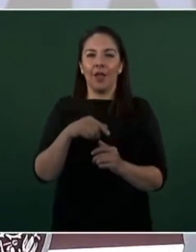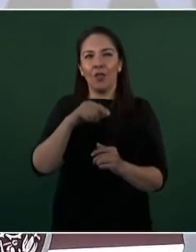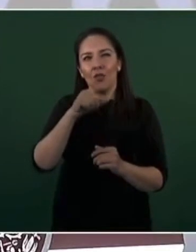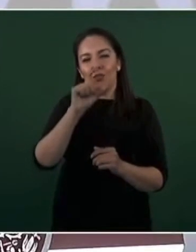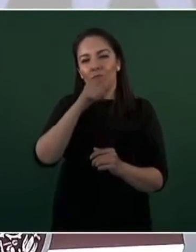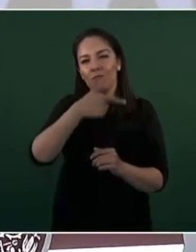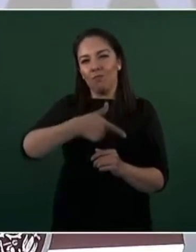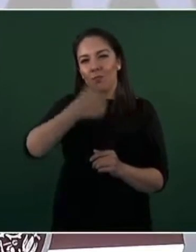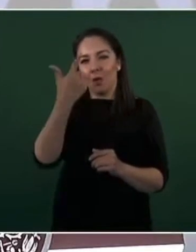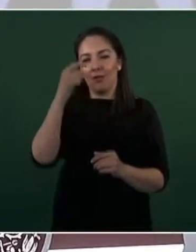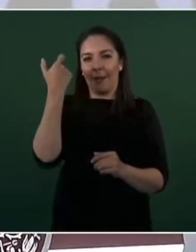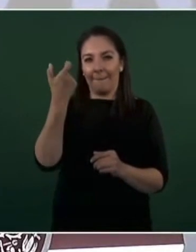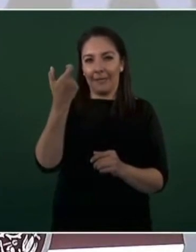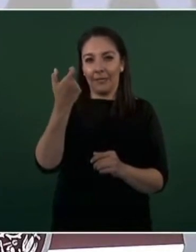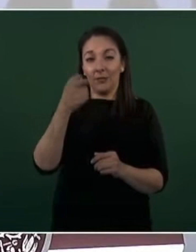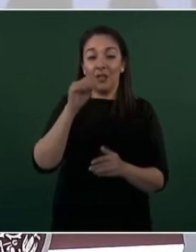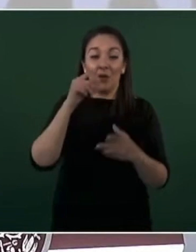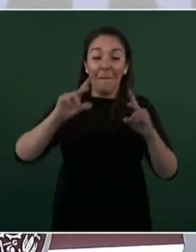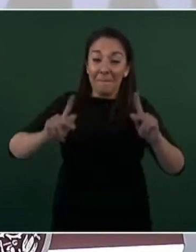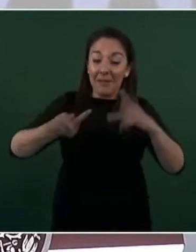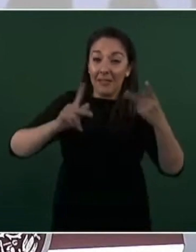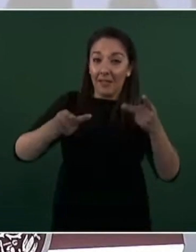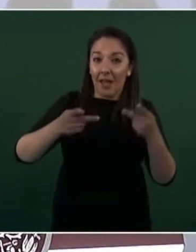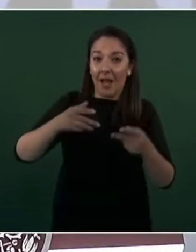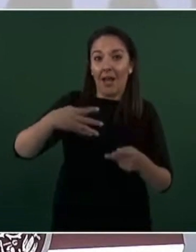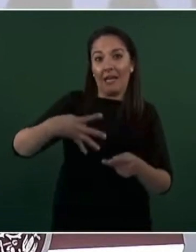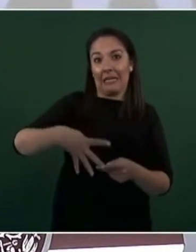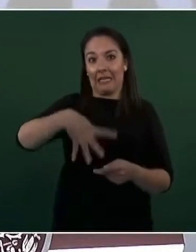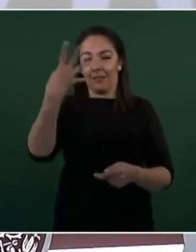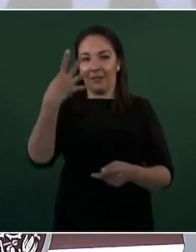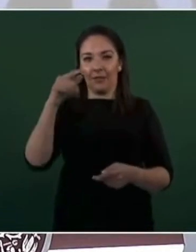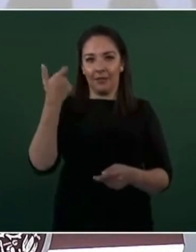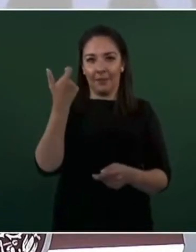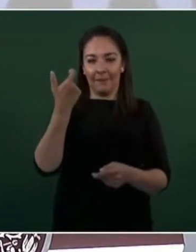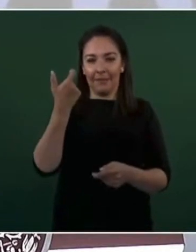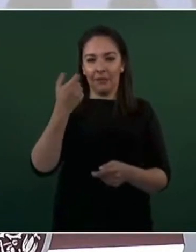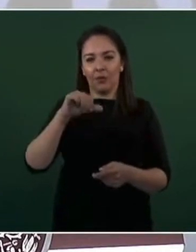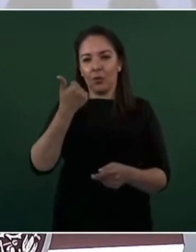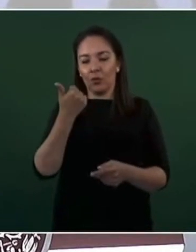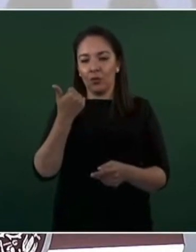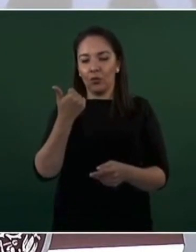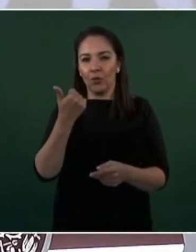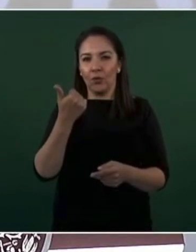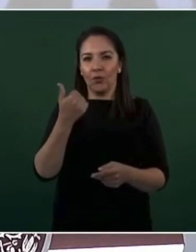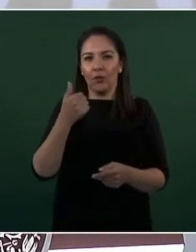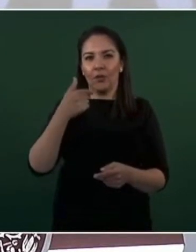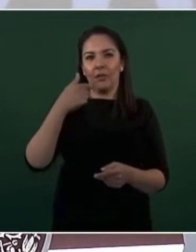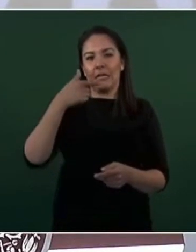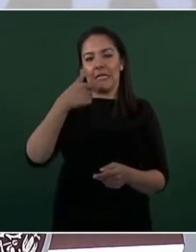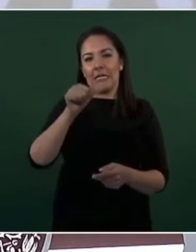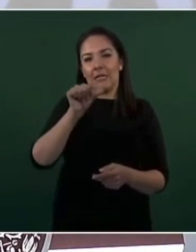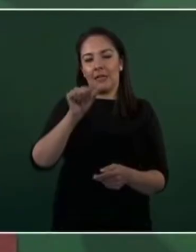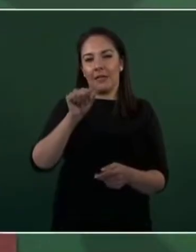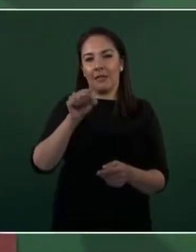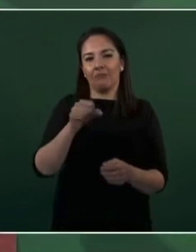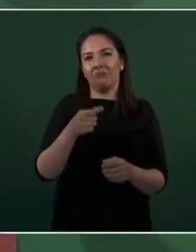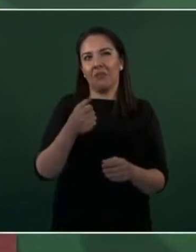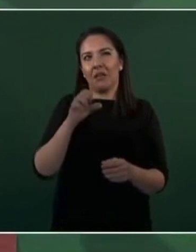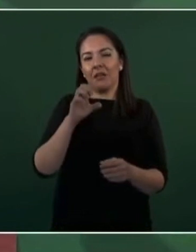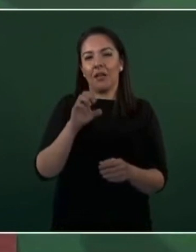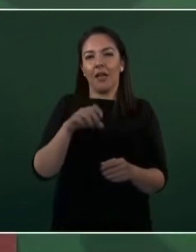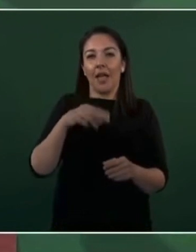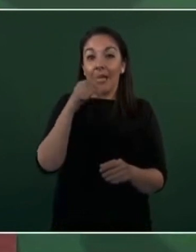centavos, estaban dando a 14 pesos. Gas Express Nieto, en el caso específico del municipio de Sinapecuaro,